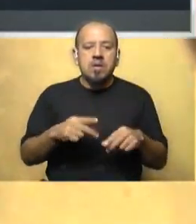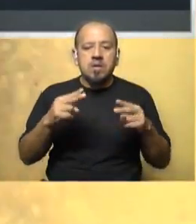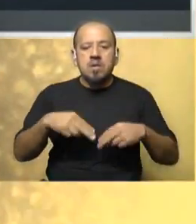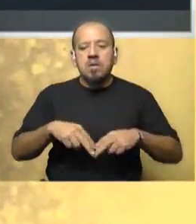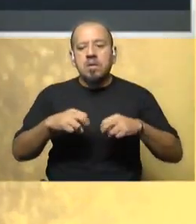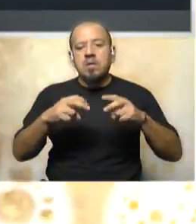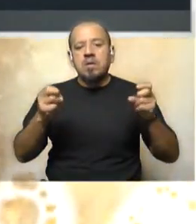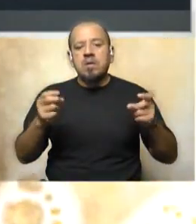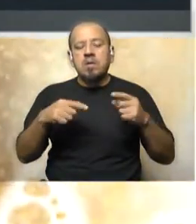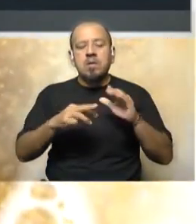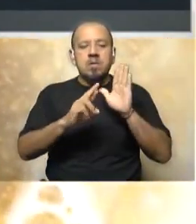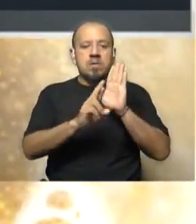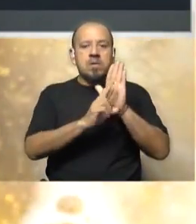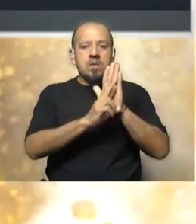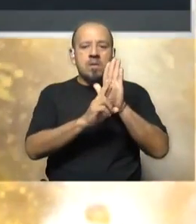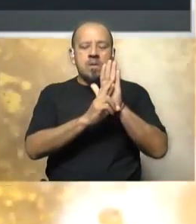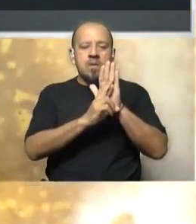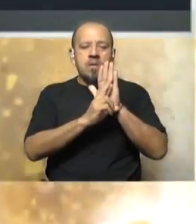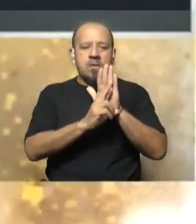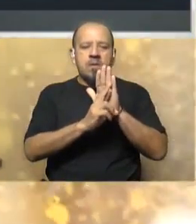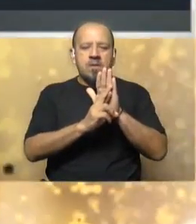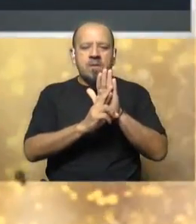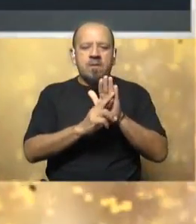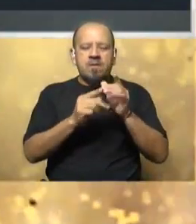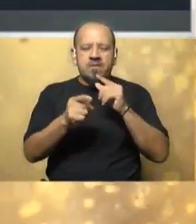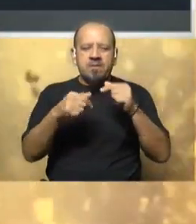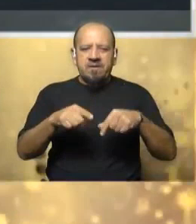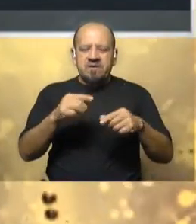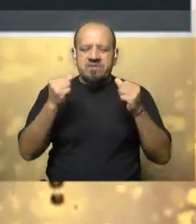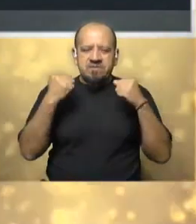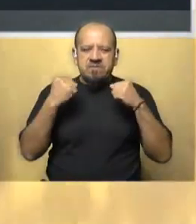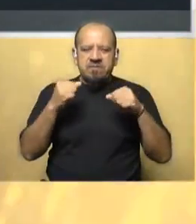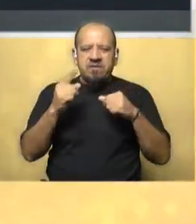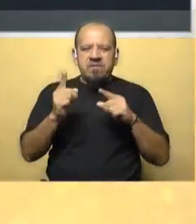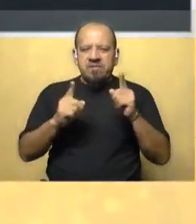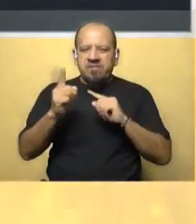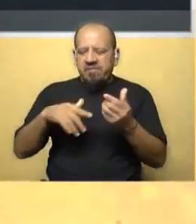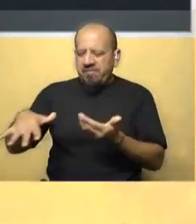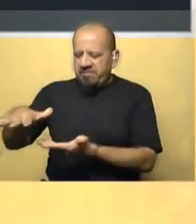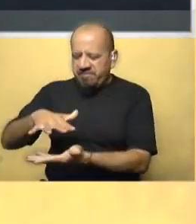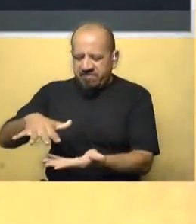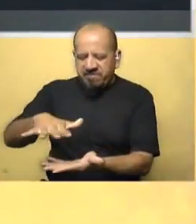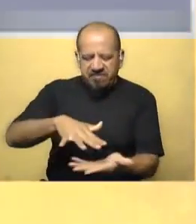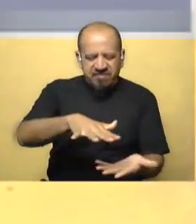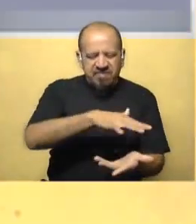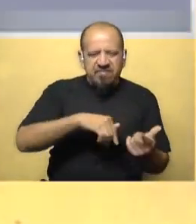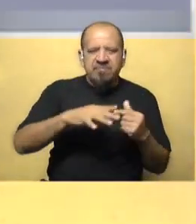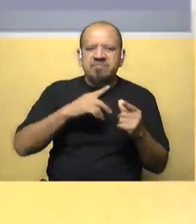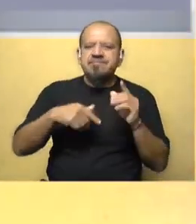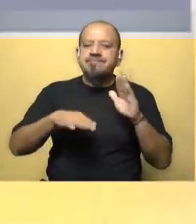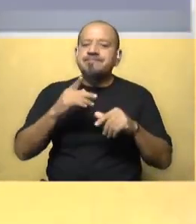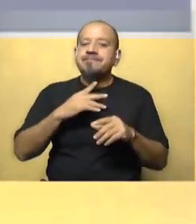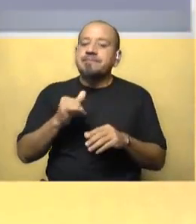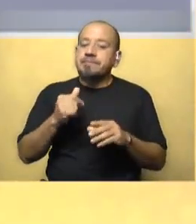una reglamentación, ¿no? Que permite practicar este deporte en determinadas zonas, con determinada concentración de